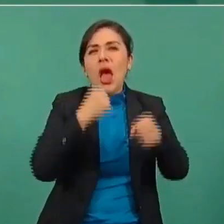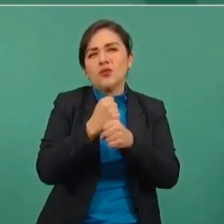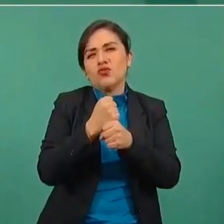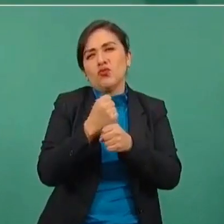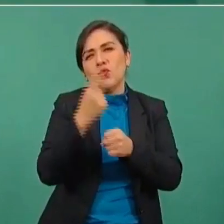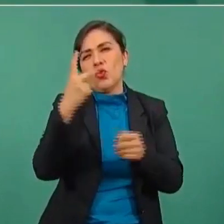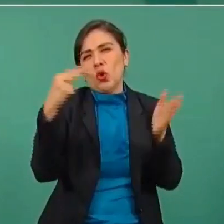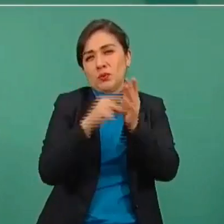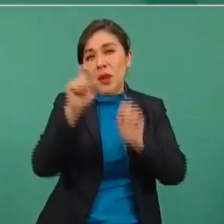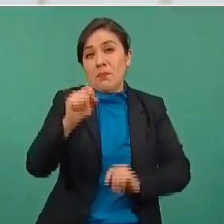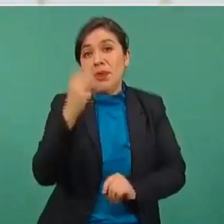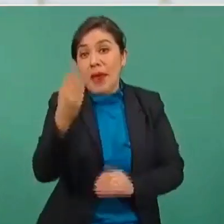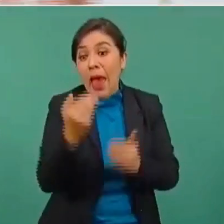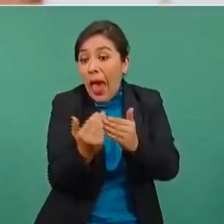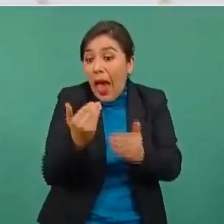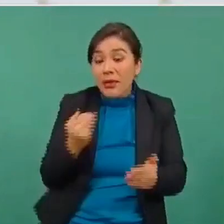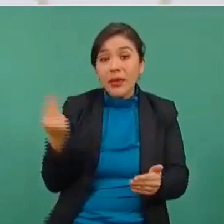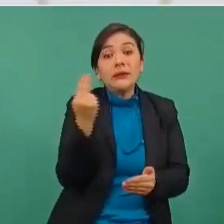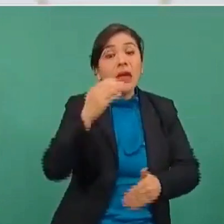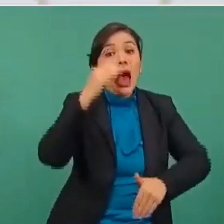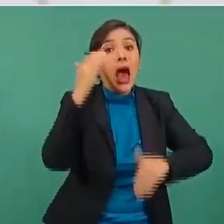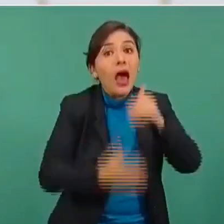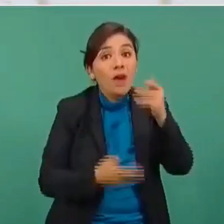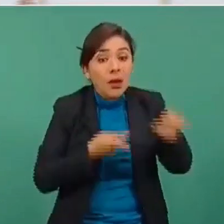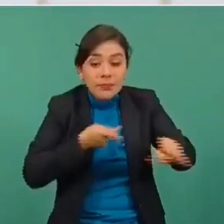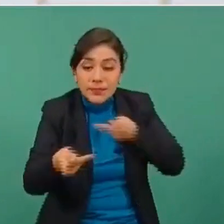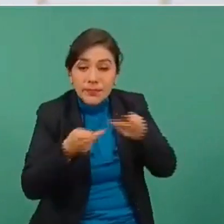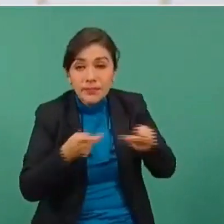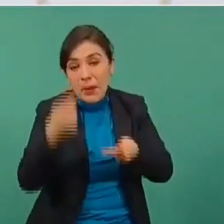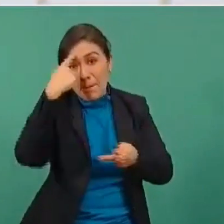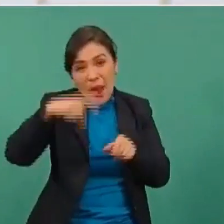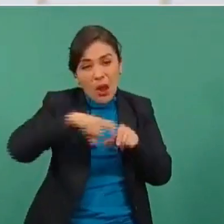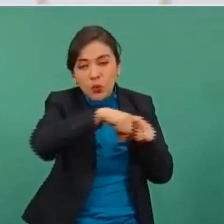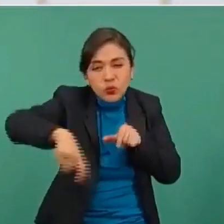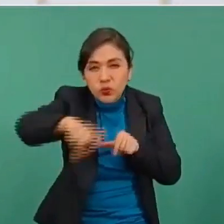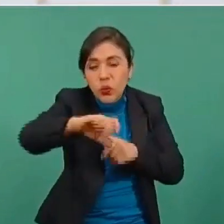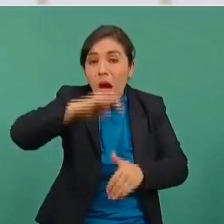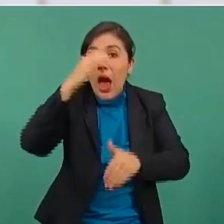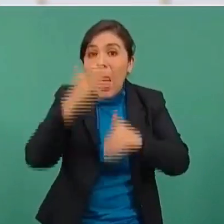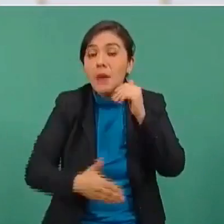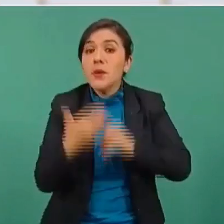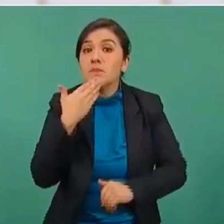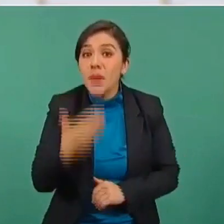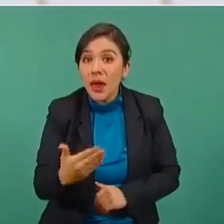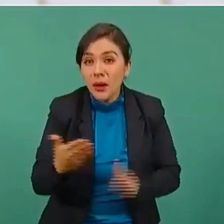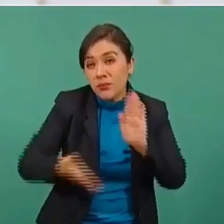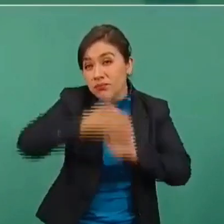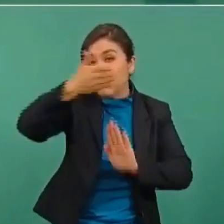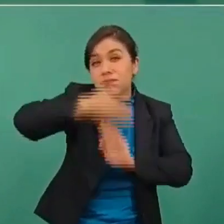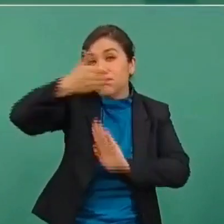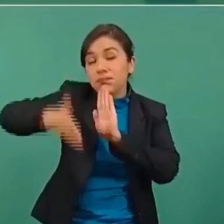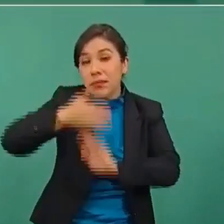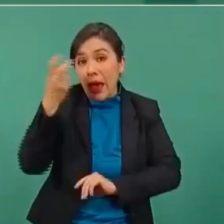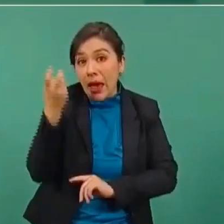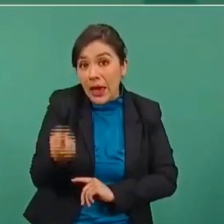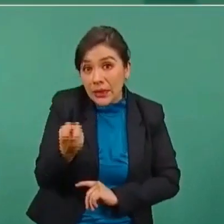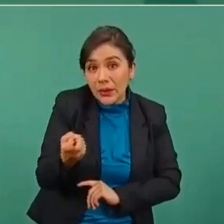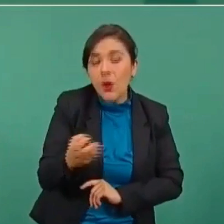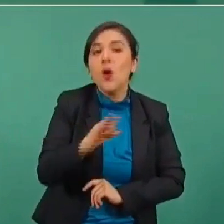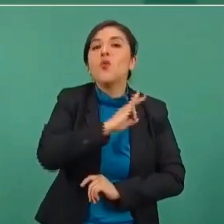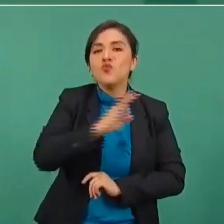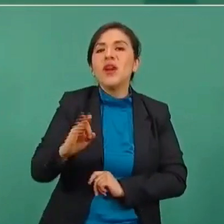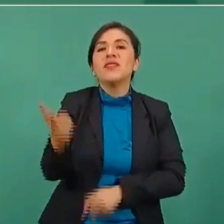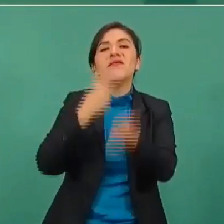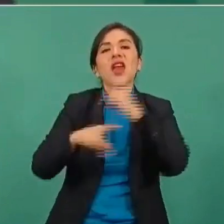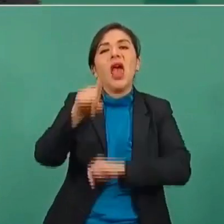para hacer los canales y poder regar